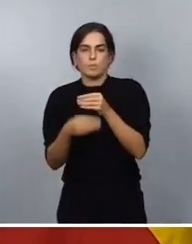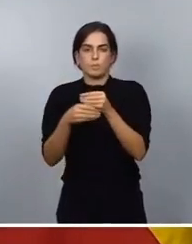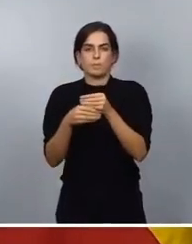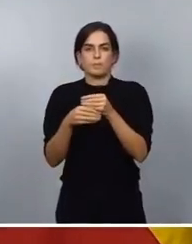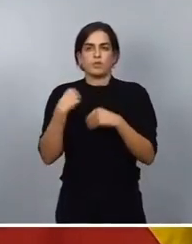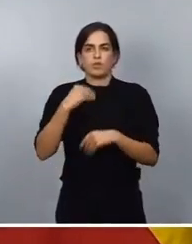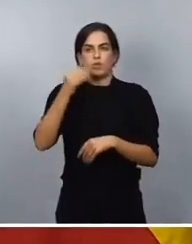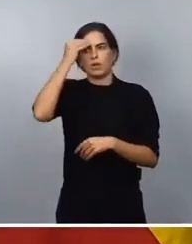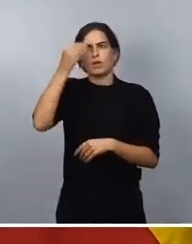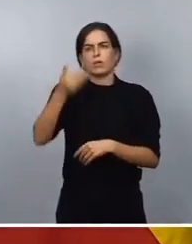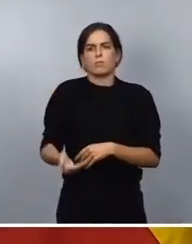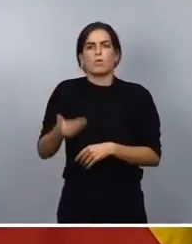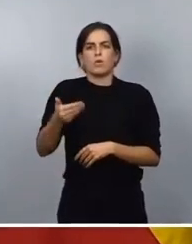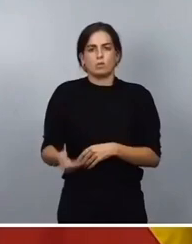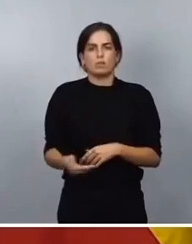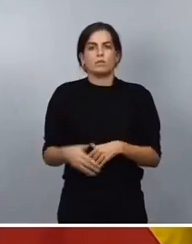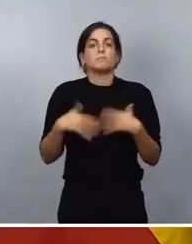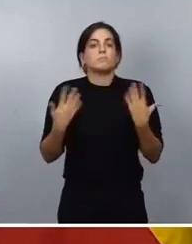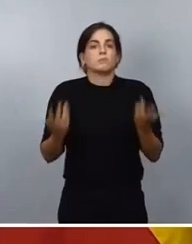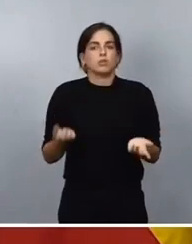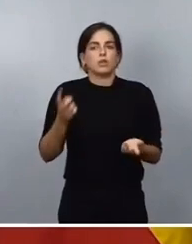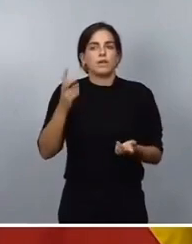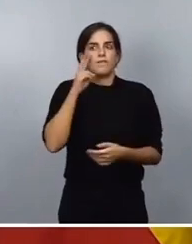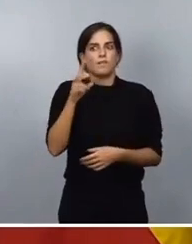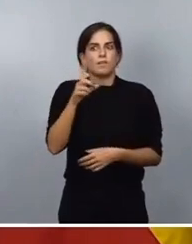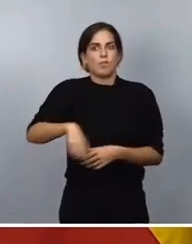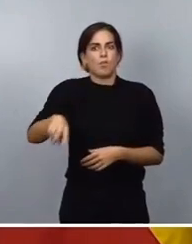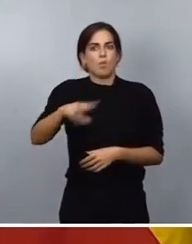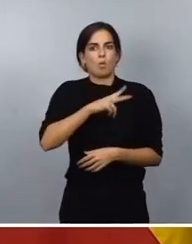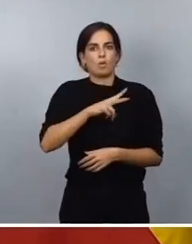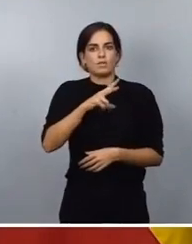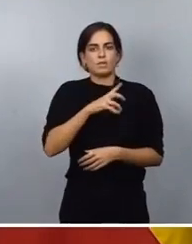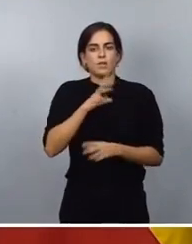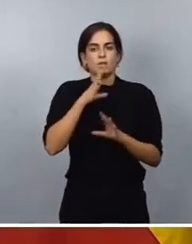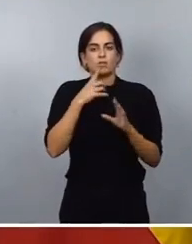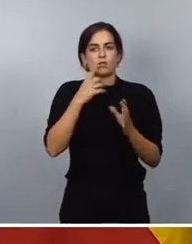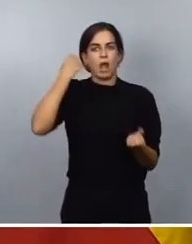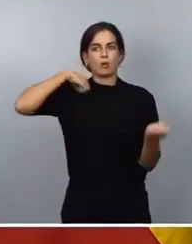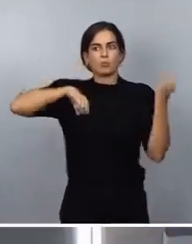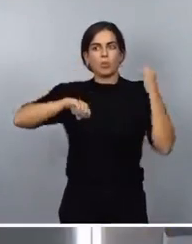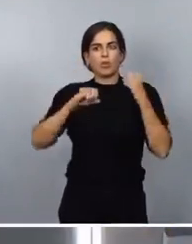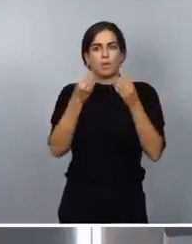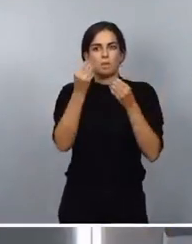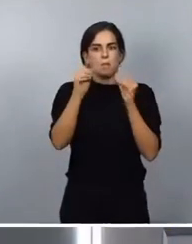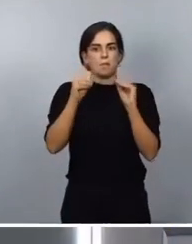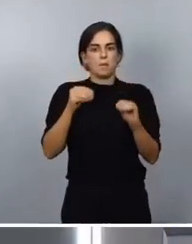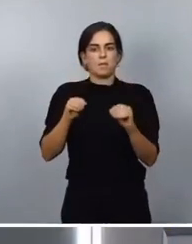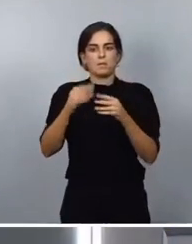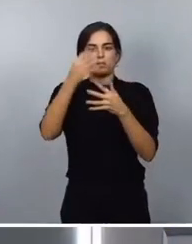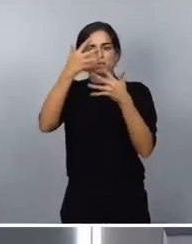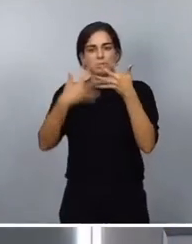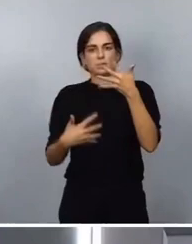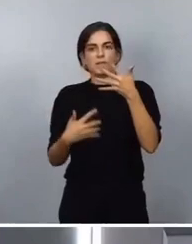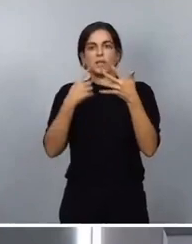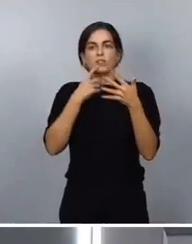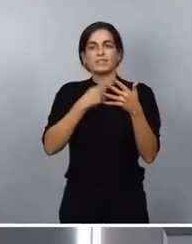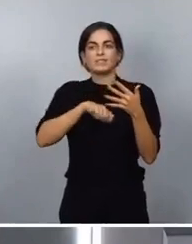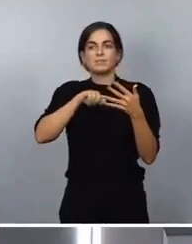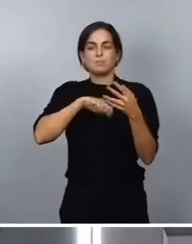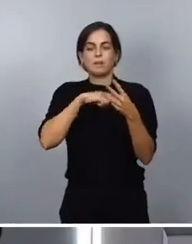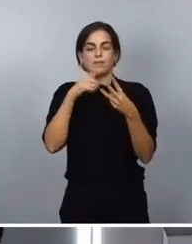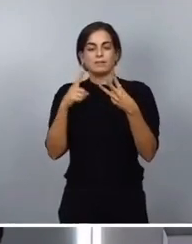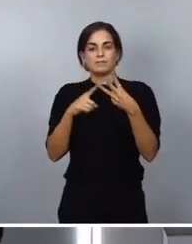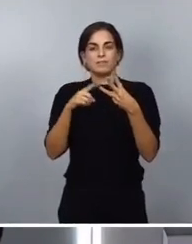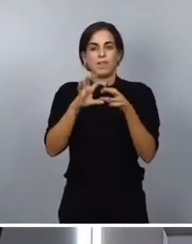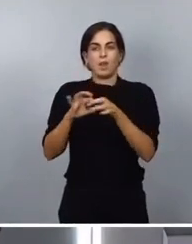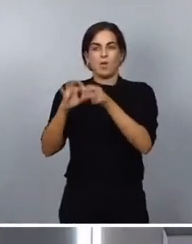Por tanto, ven ustedes que un conjunto de actuaciones, en el cual España es el tercer país de la Unión Europea que